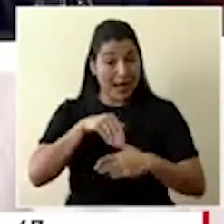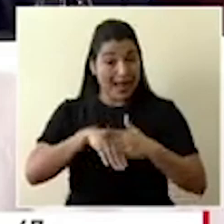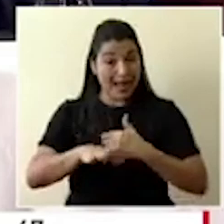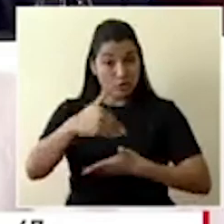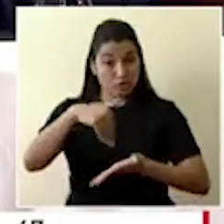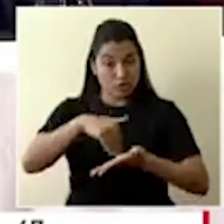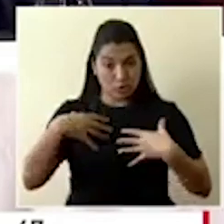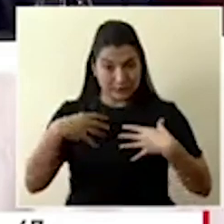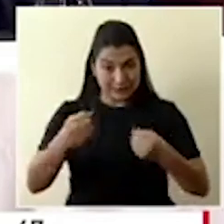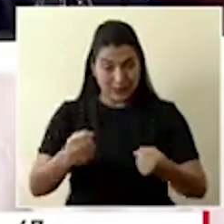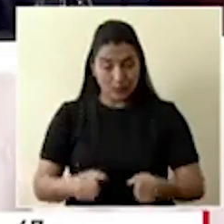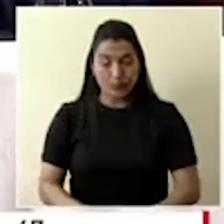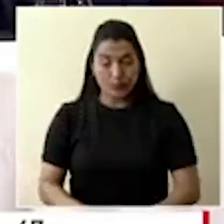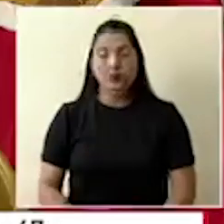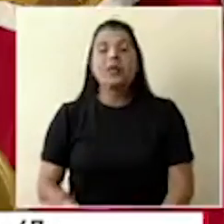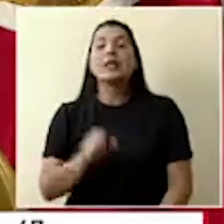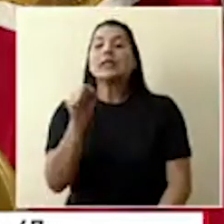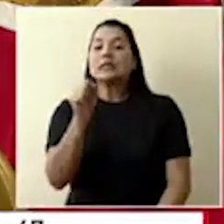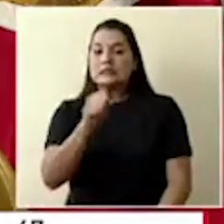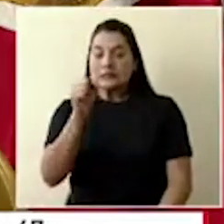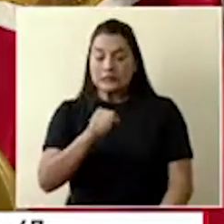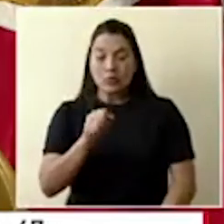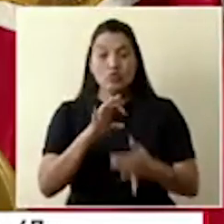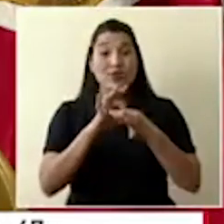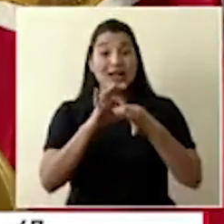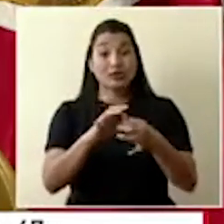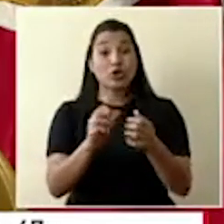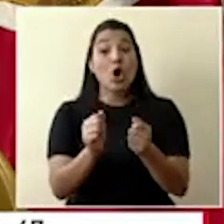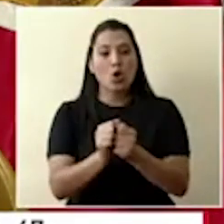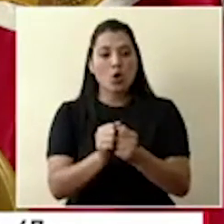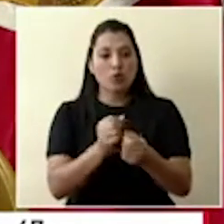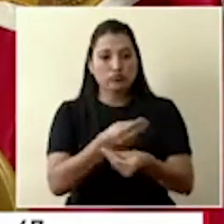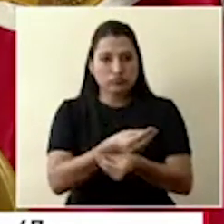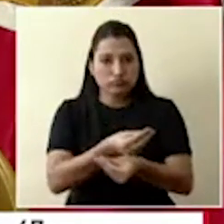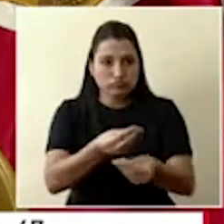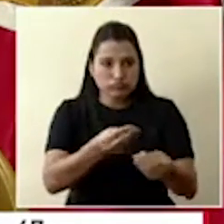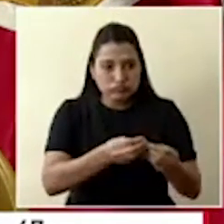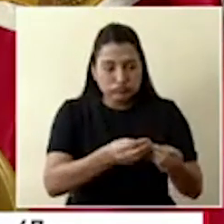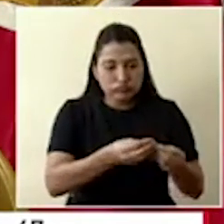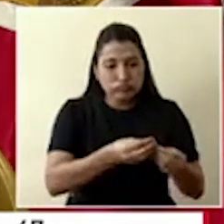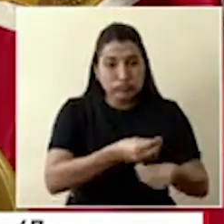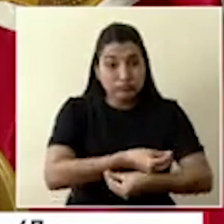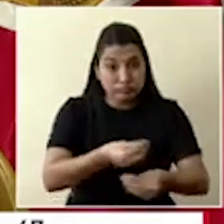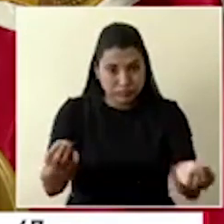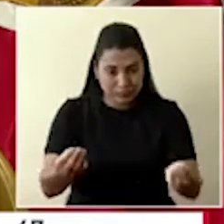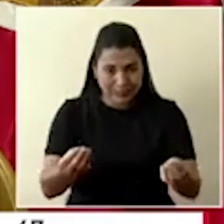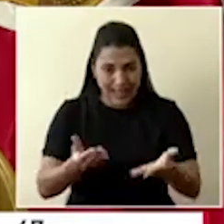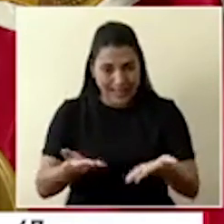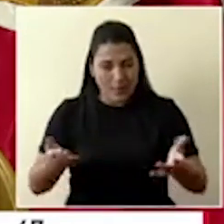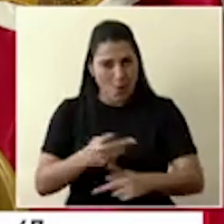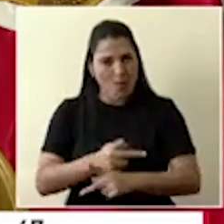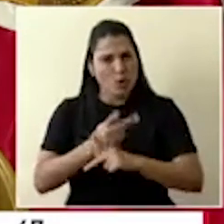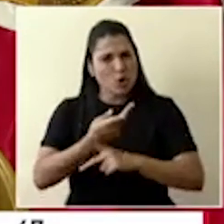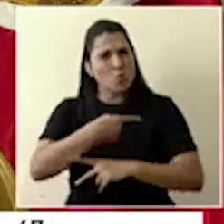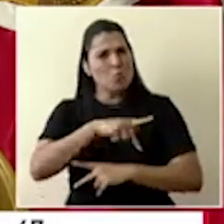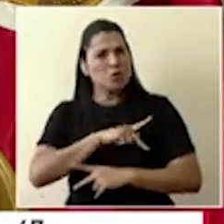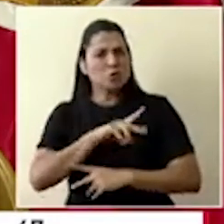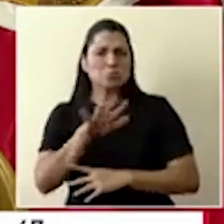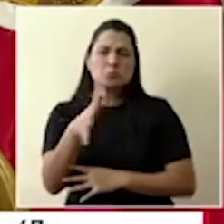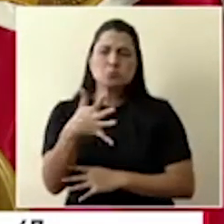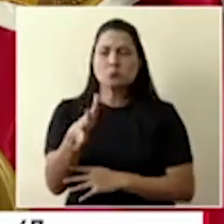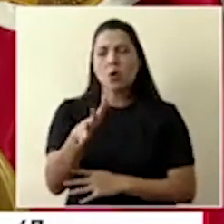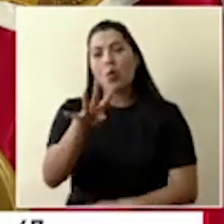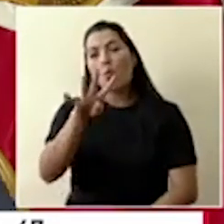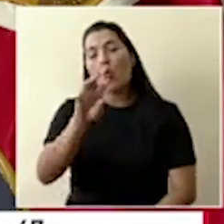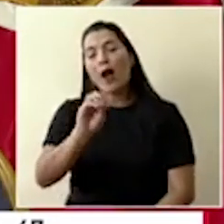Sí, en cuanto a la distribución de equipo de protección personal, por lo general es más o menos el 40